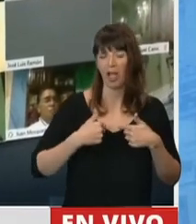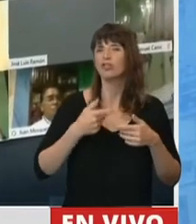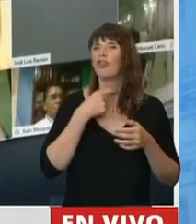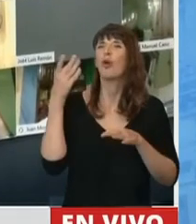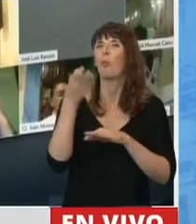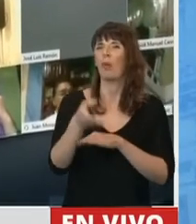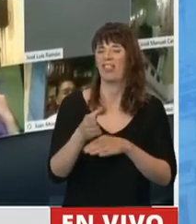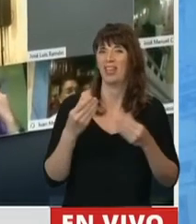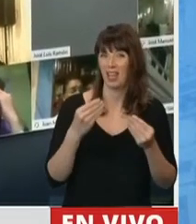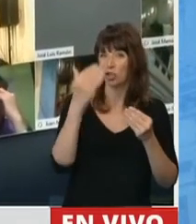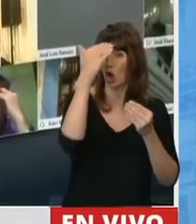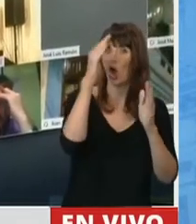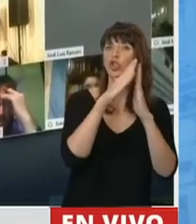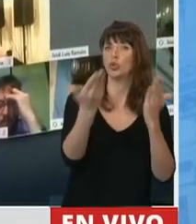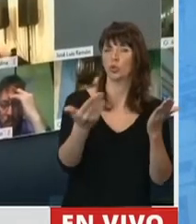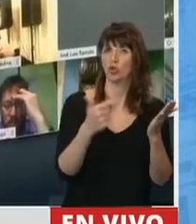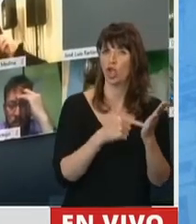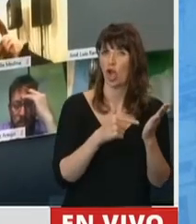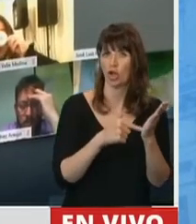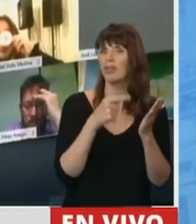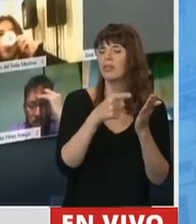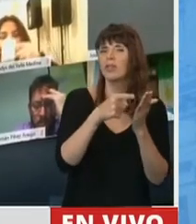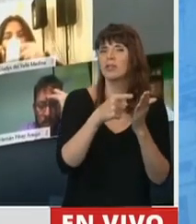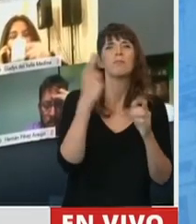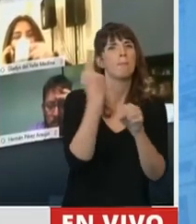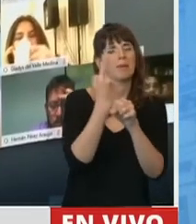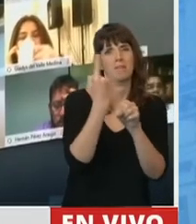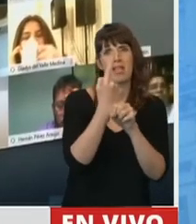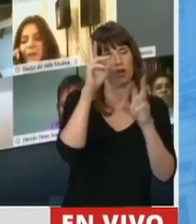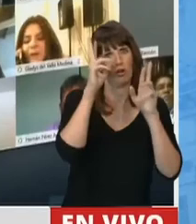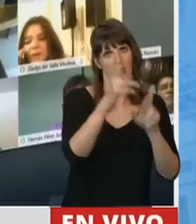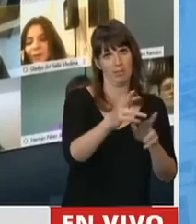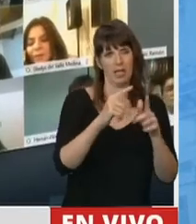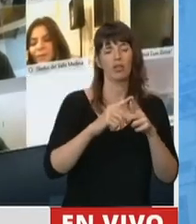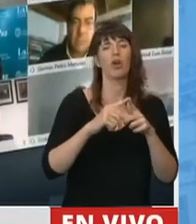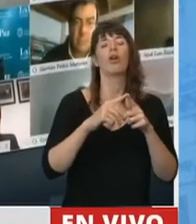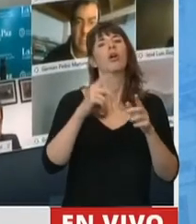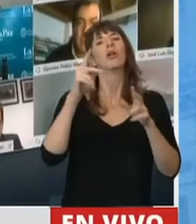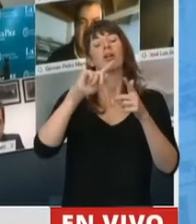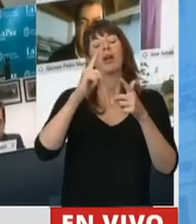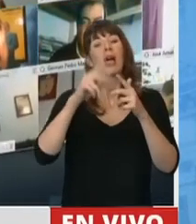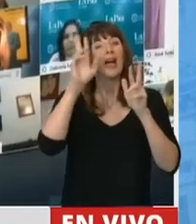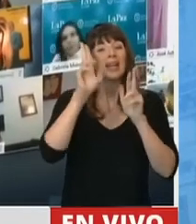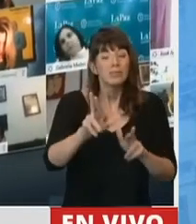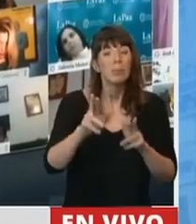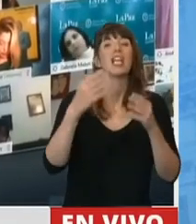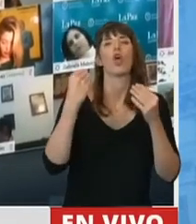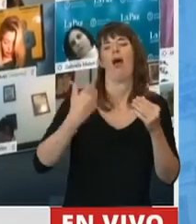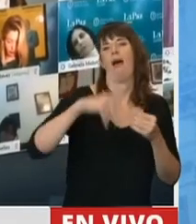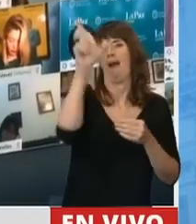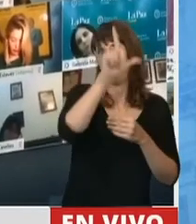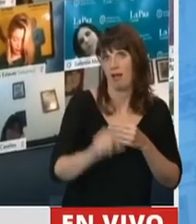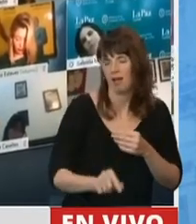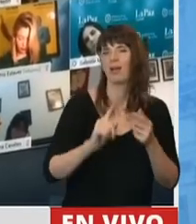de nuestra Constitución Nacional, el respeto a la República, la defensa a la propiedad privada,